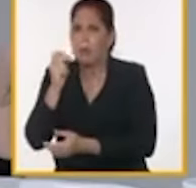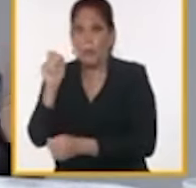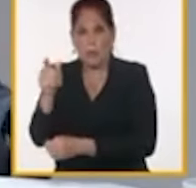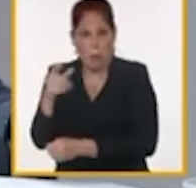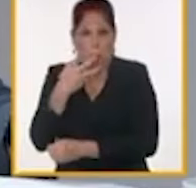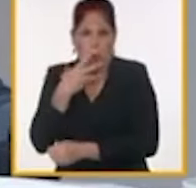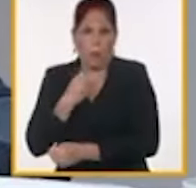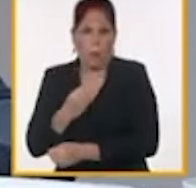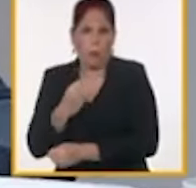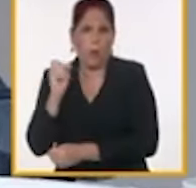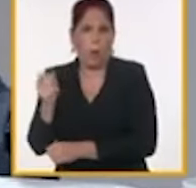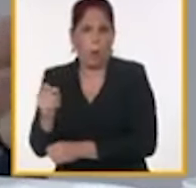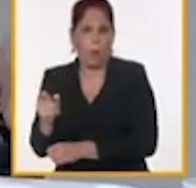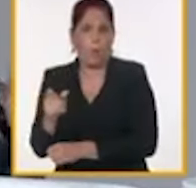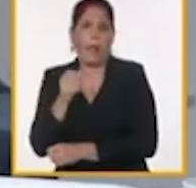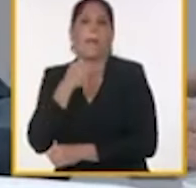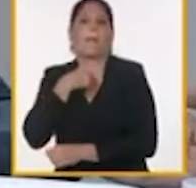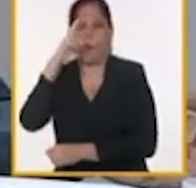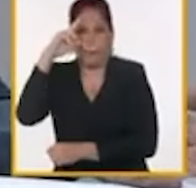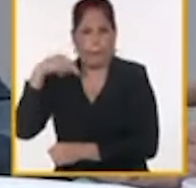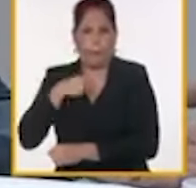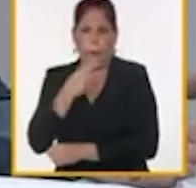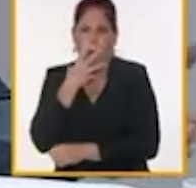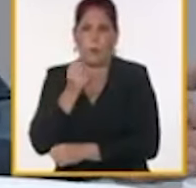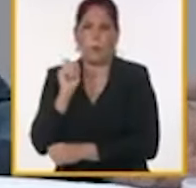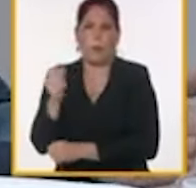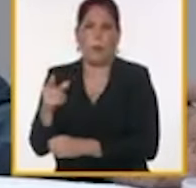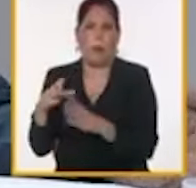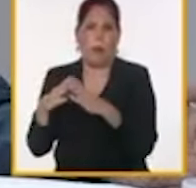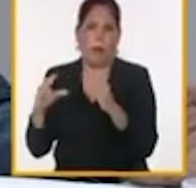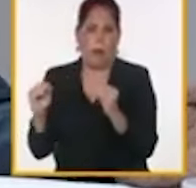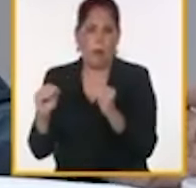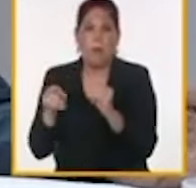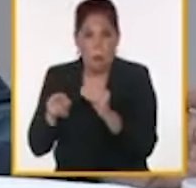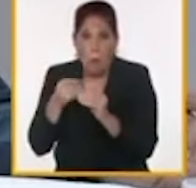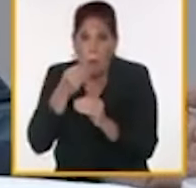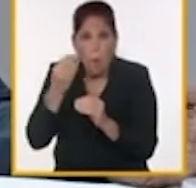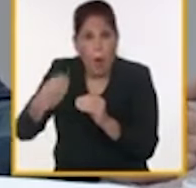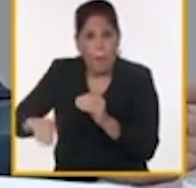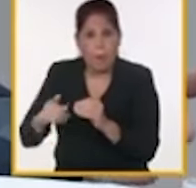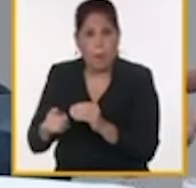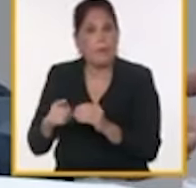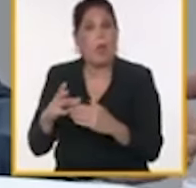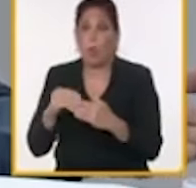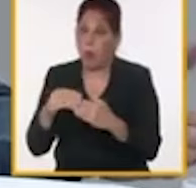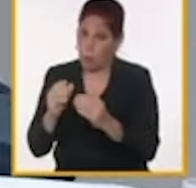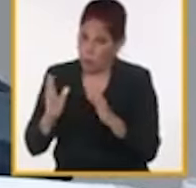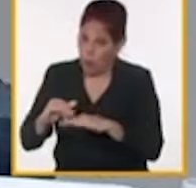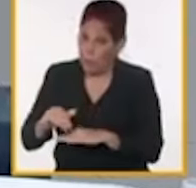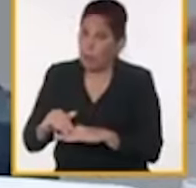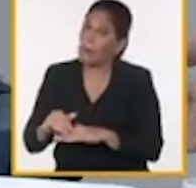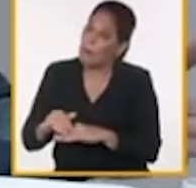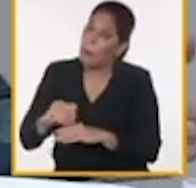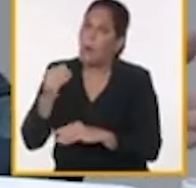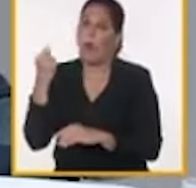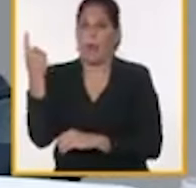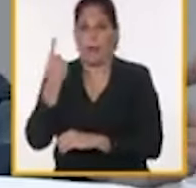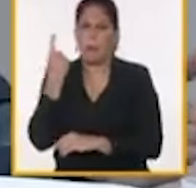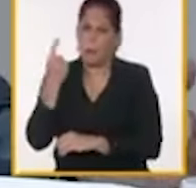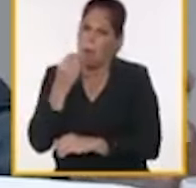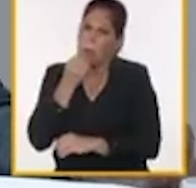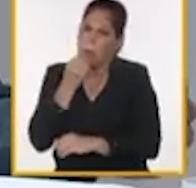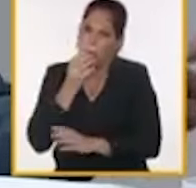personas que, en definitiva, tienen tantos derechos, o debieran tener